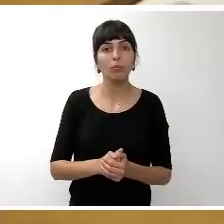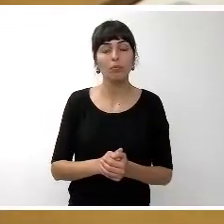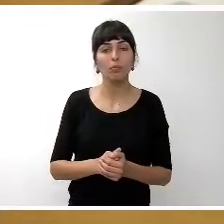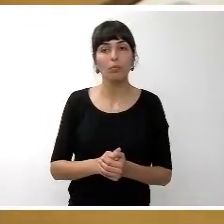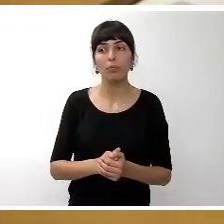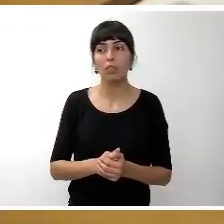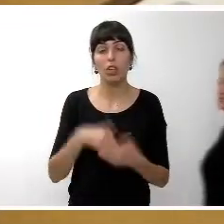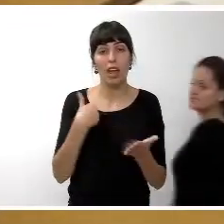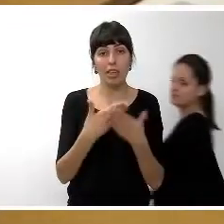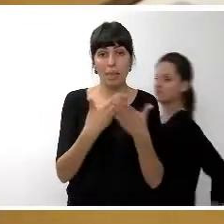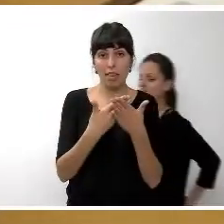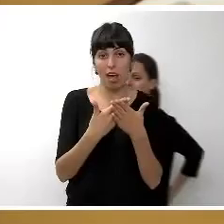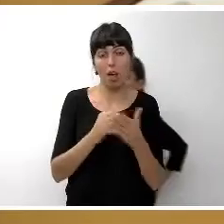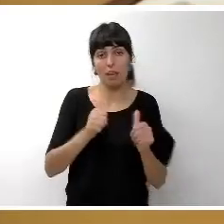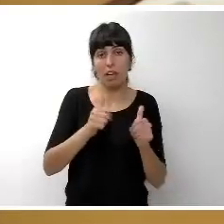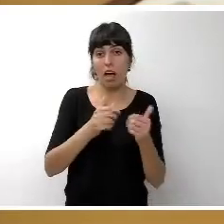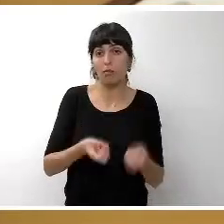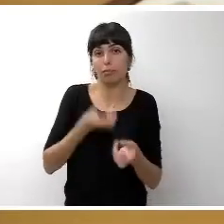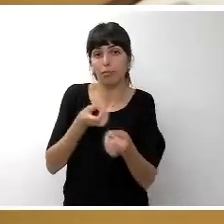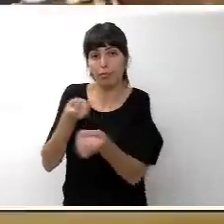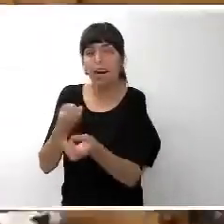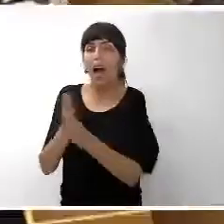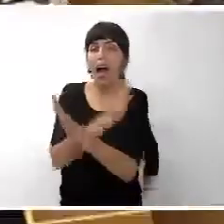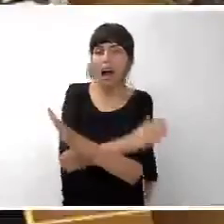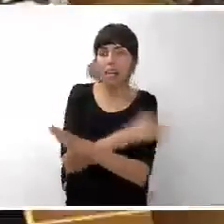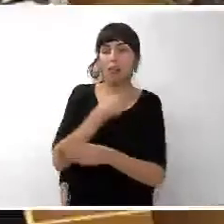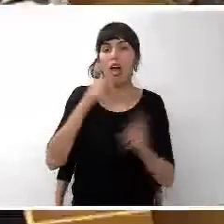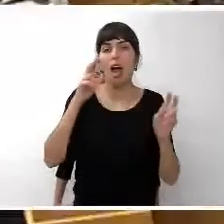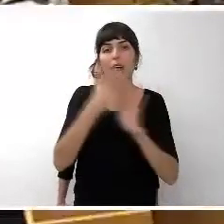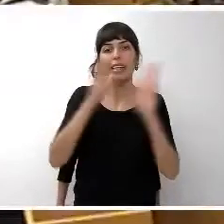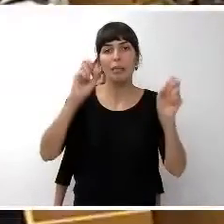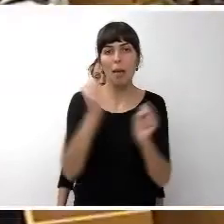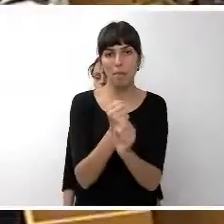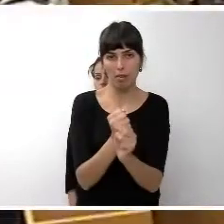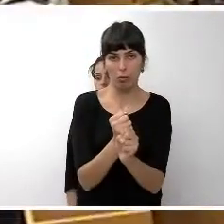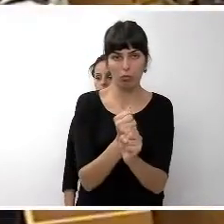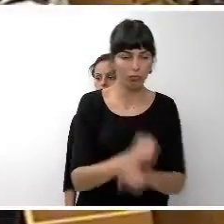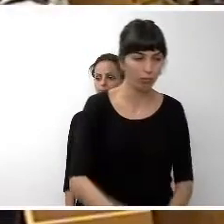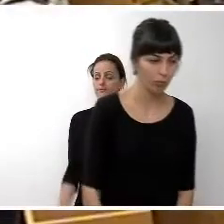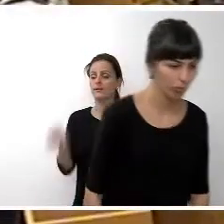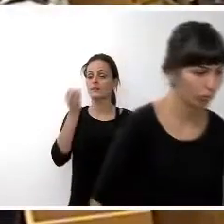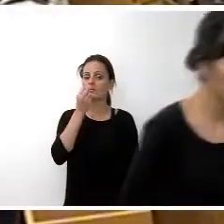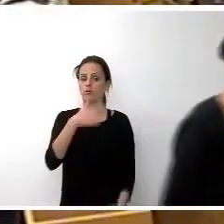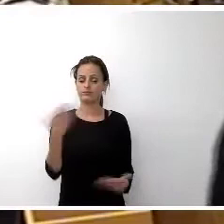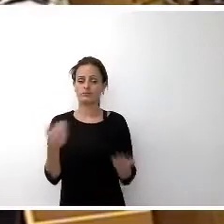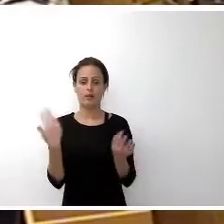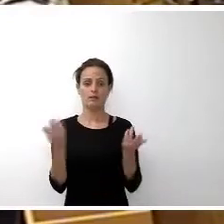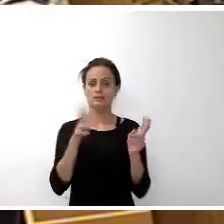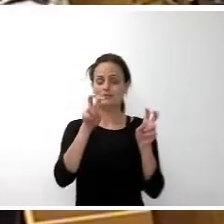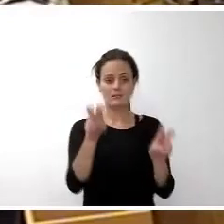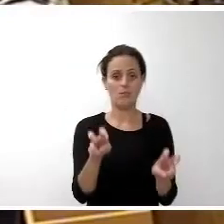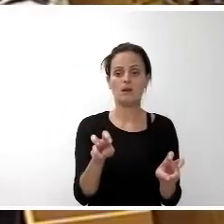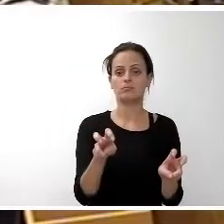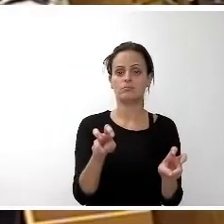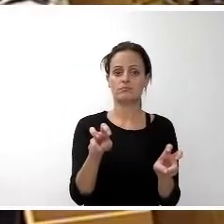enmiendas así me gustaría hablar de empleo bueno pues como en esta materia voy a entrar un poco más